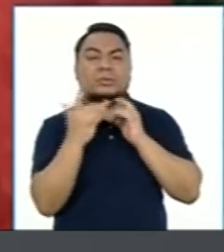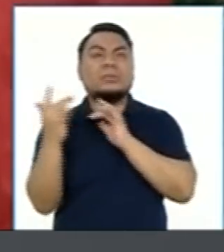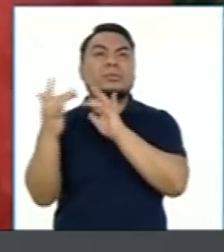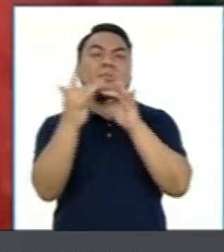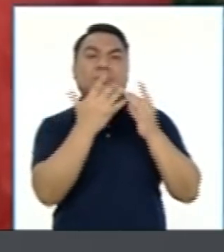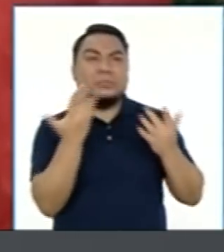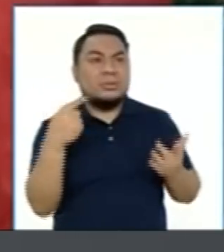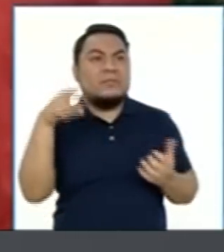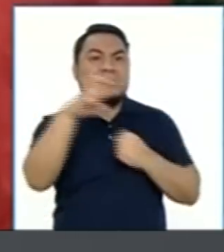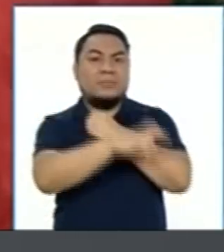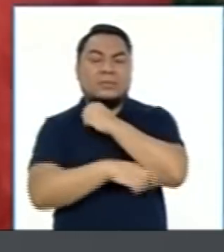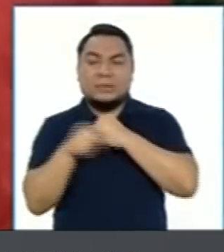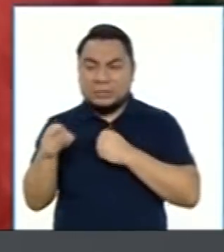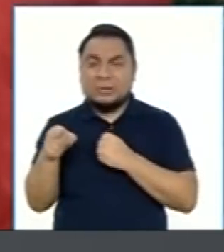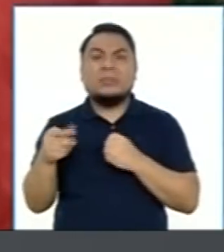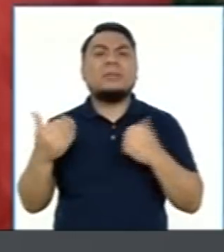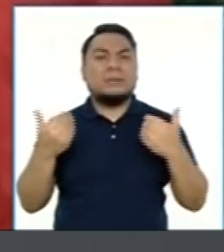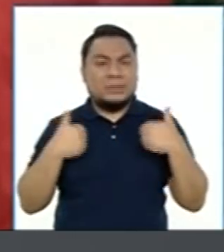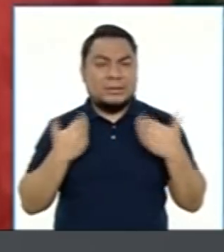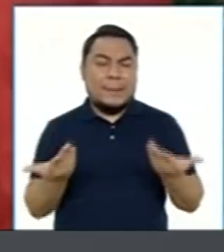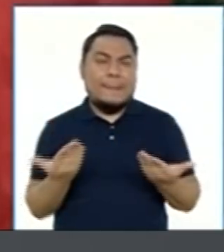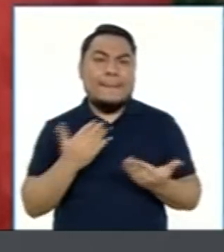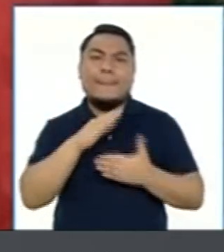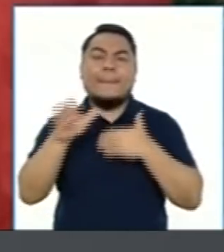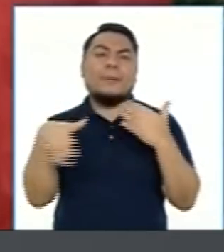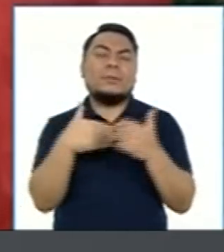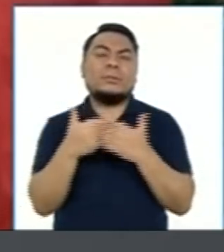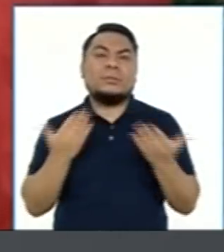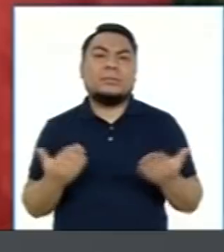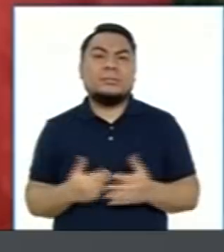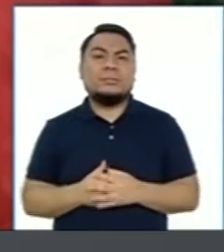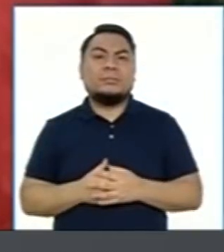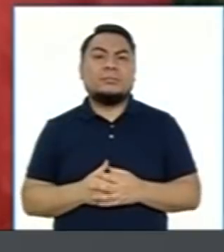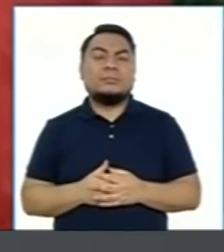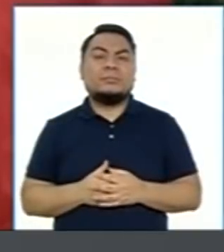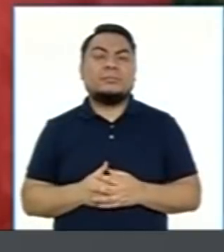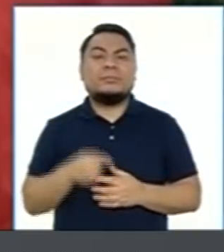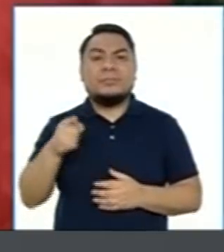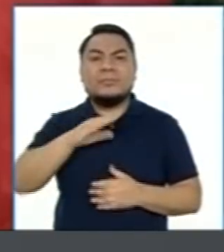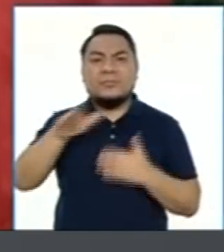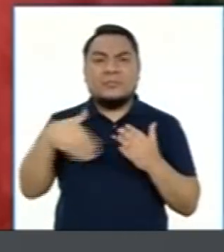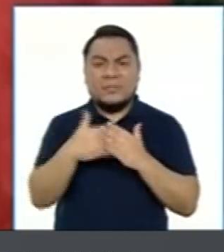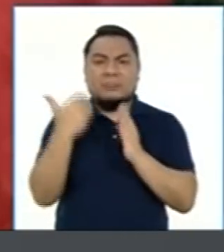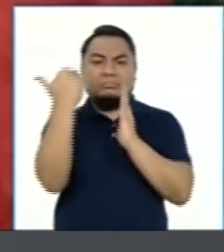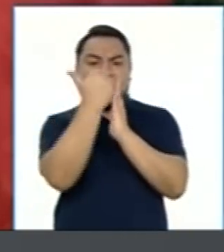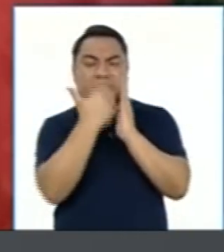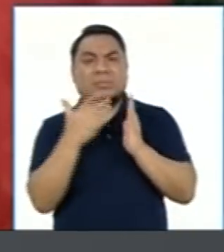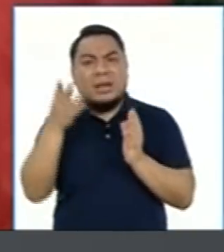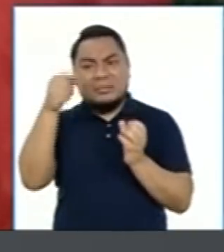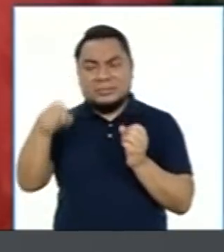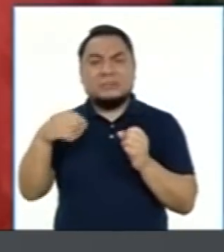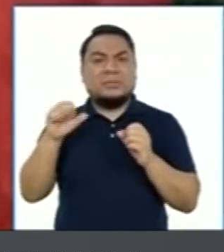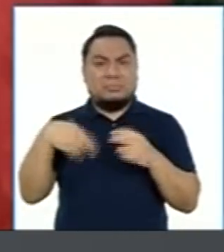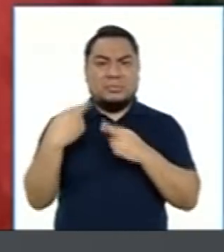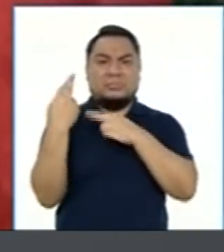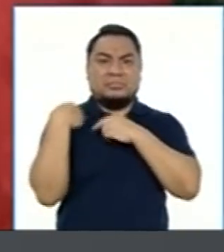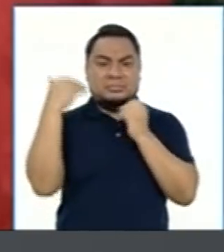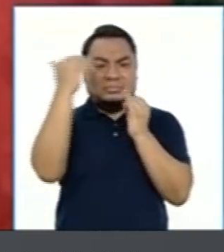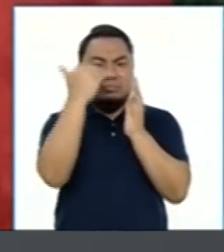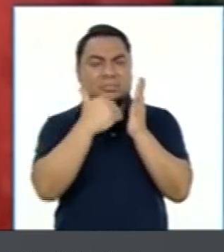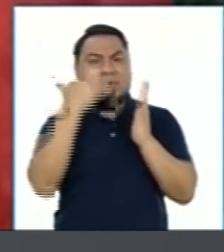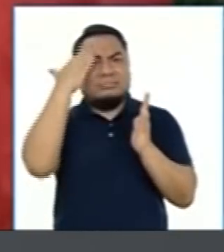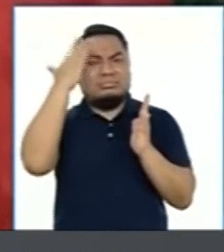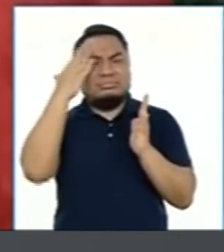Exteriores. O sea, tiene todos los pergaminos para ocupar ese cargo.